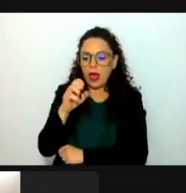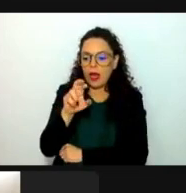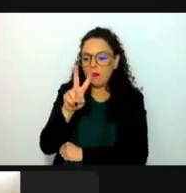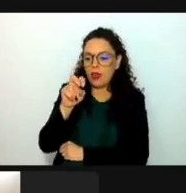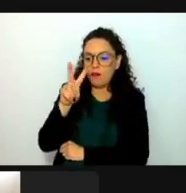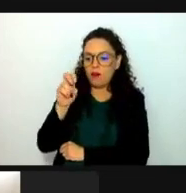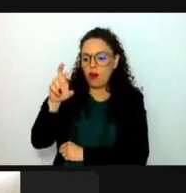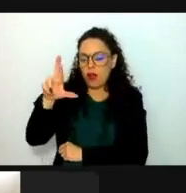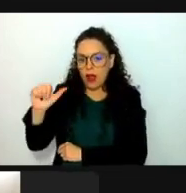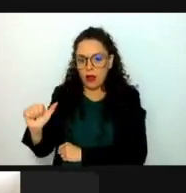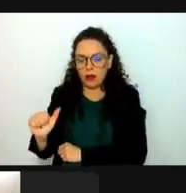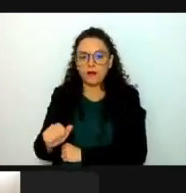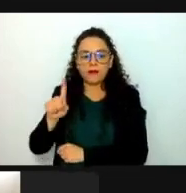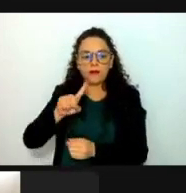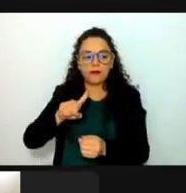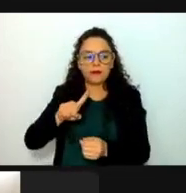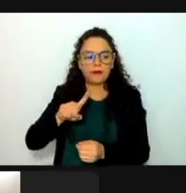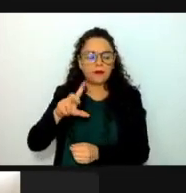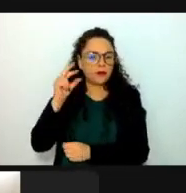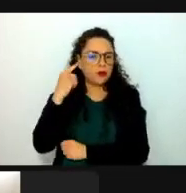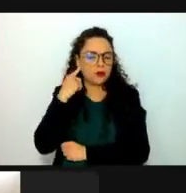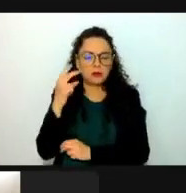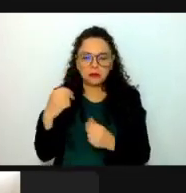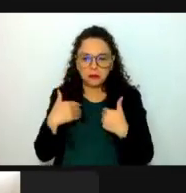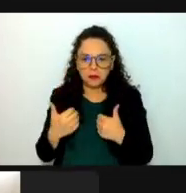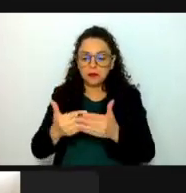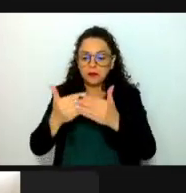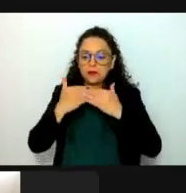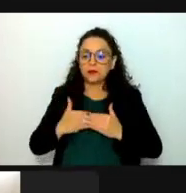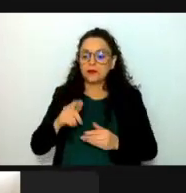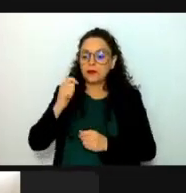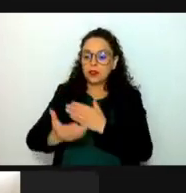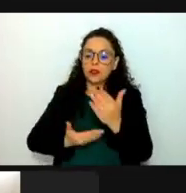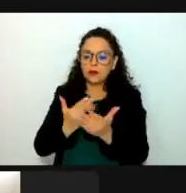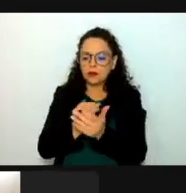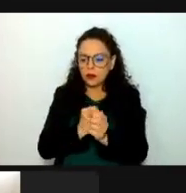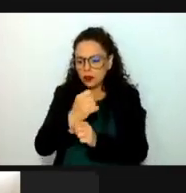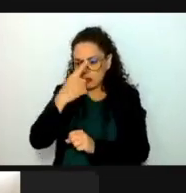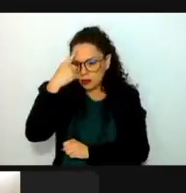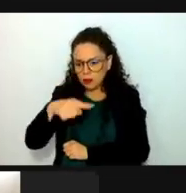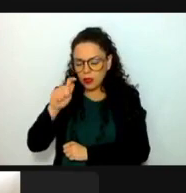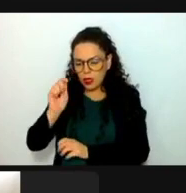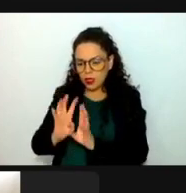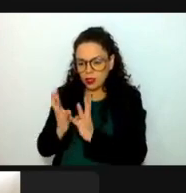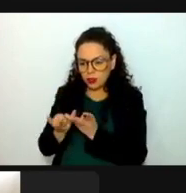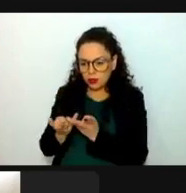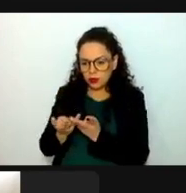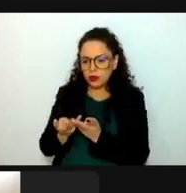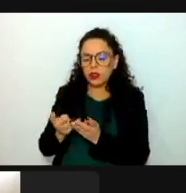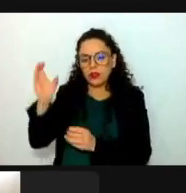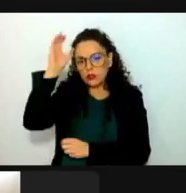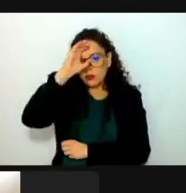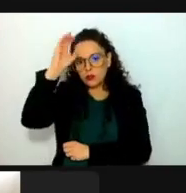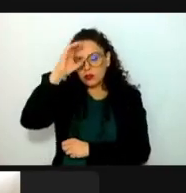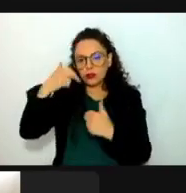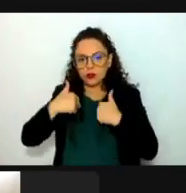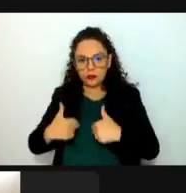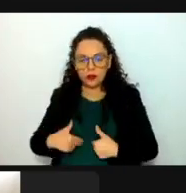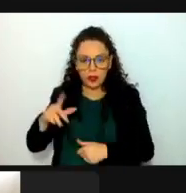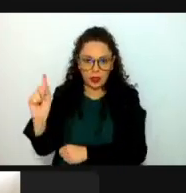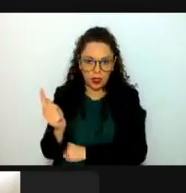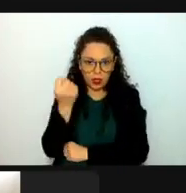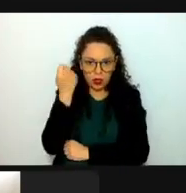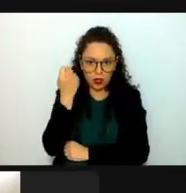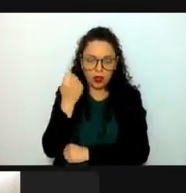editorial Springer, así como propuestas de investigación para el Consejo Nacional de Humanidades, Ciencias y Tecnologías, el Programa de